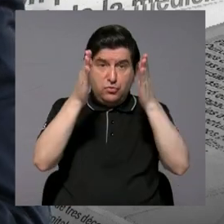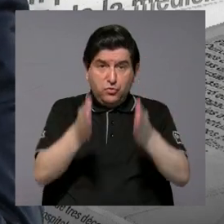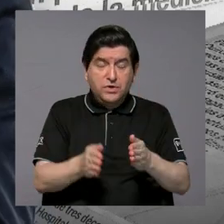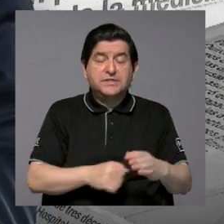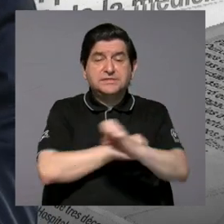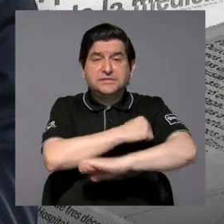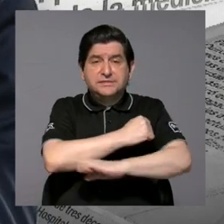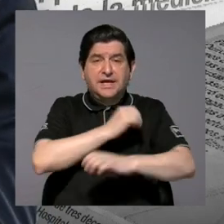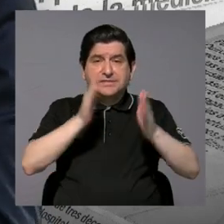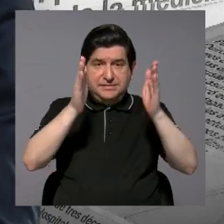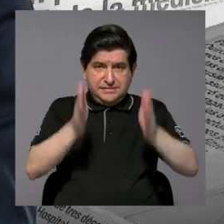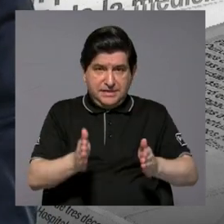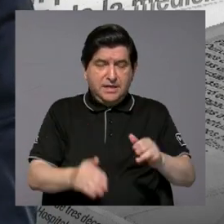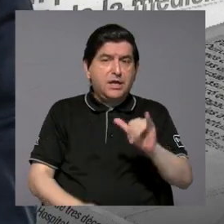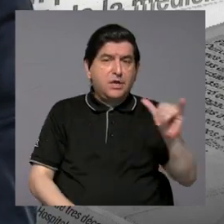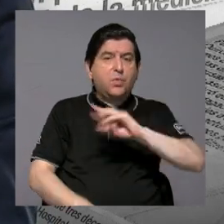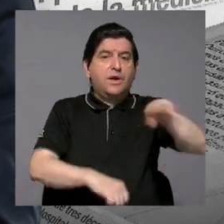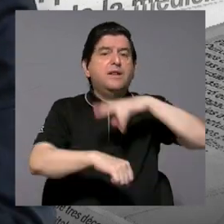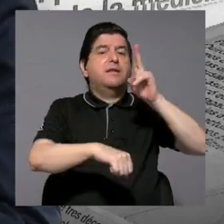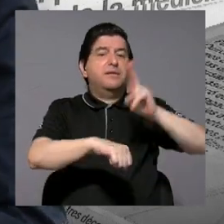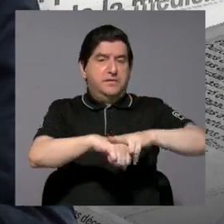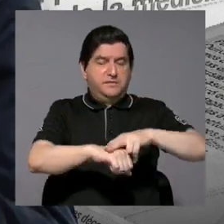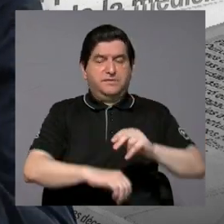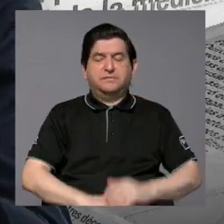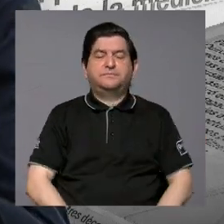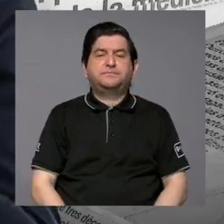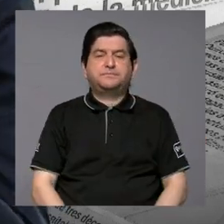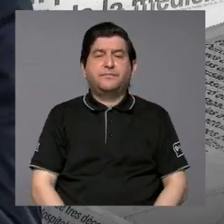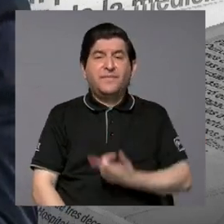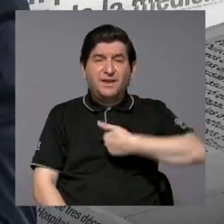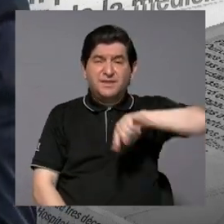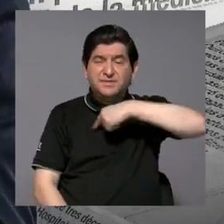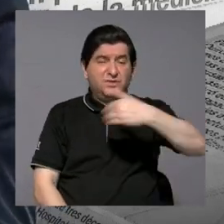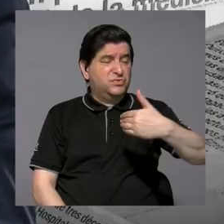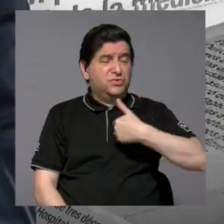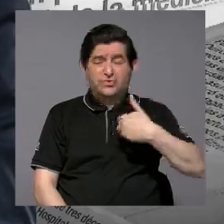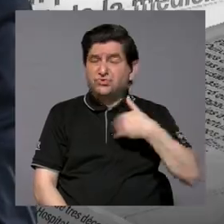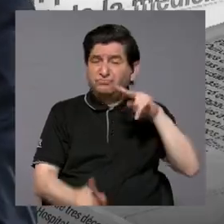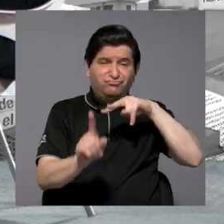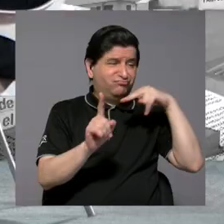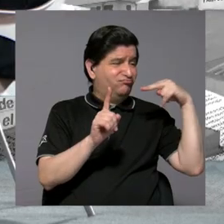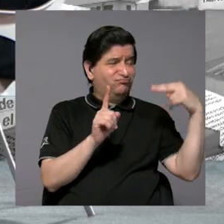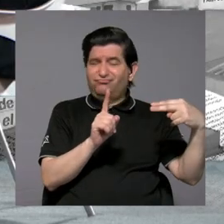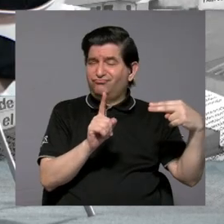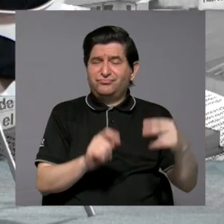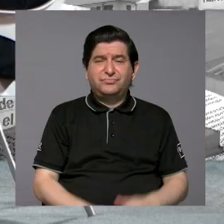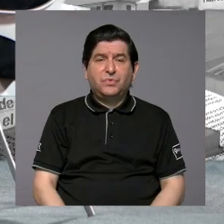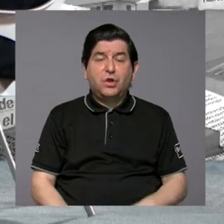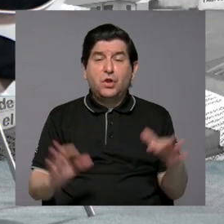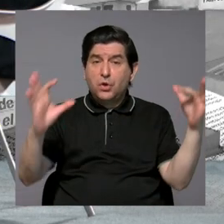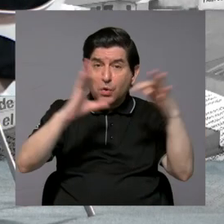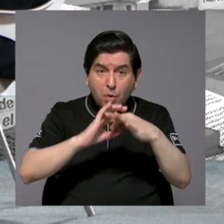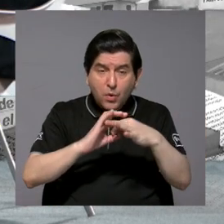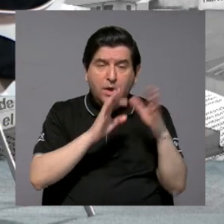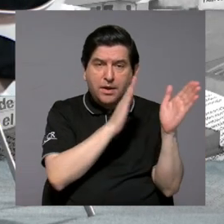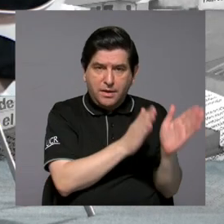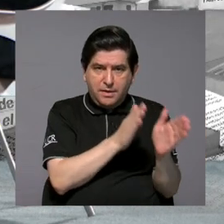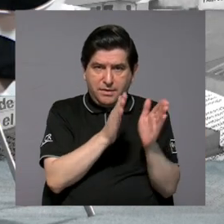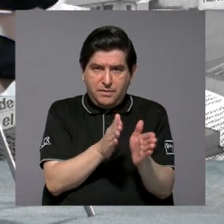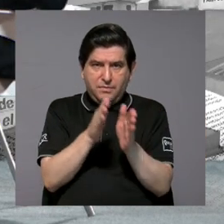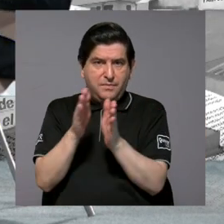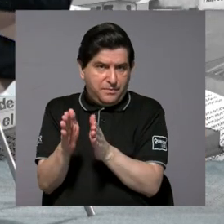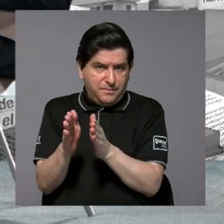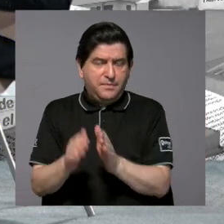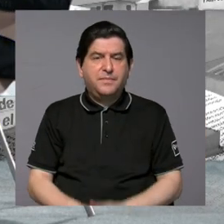extranjeros como nacionales. Entonces, si nosotros no tenemos esa visión y no la encadenamos con una planificación,